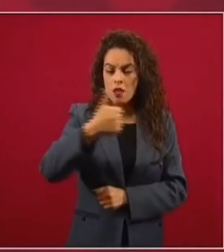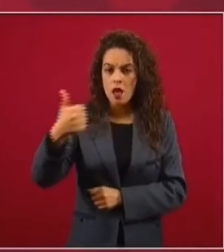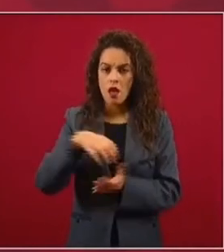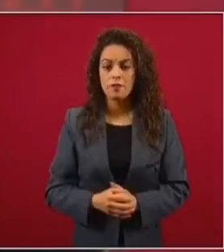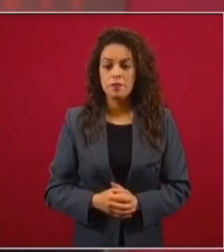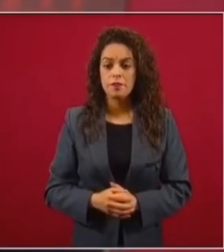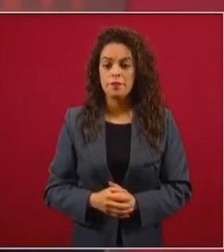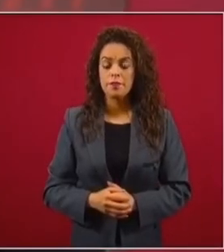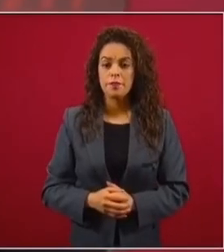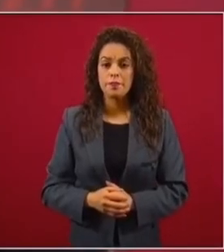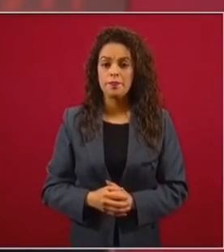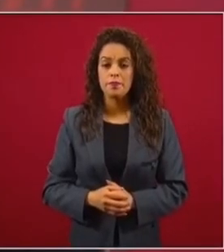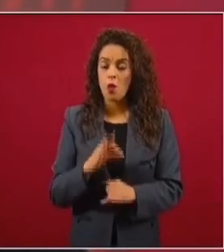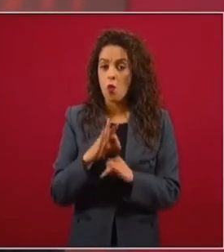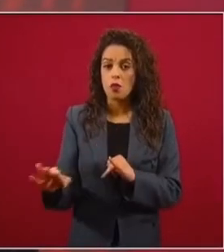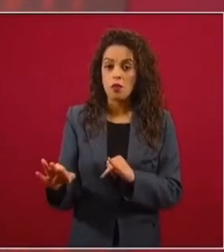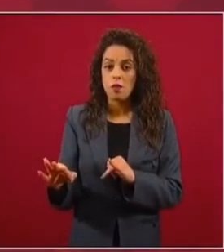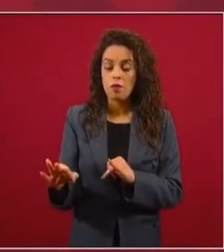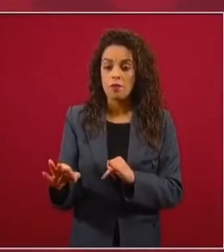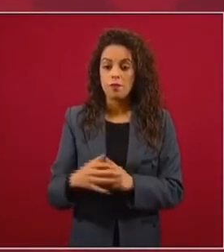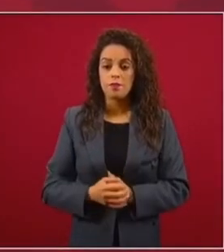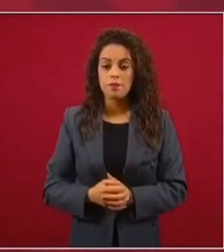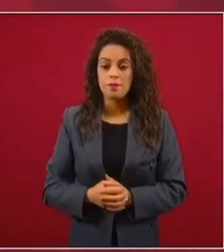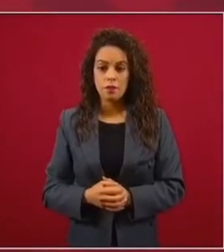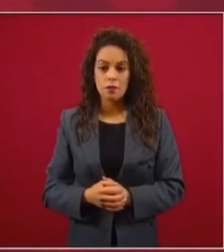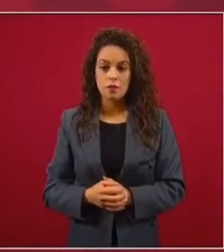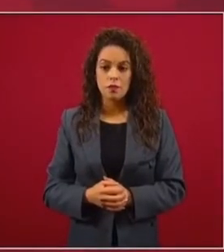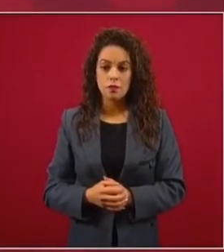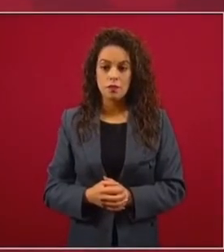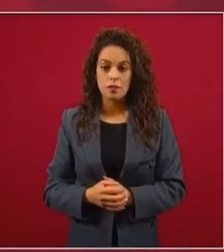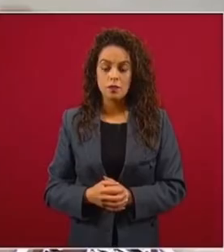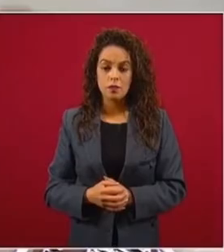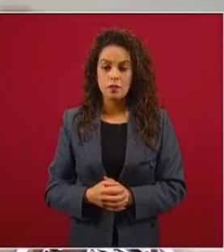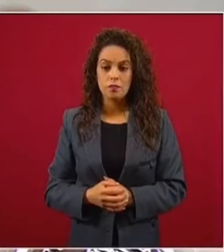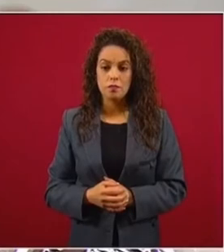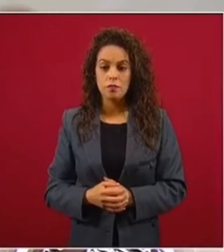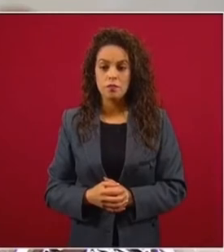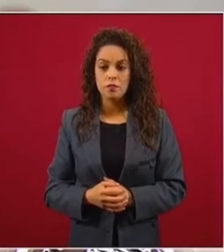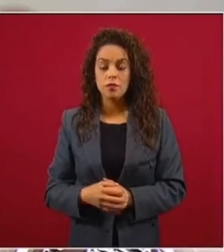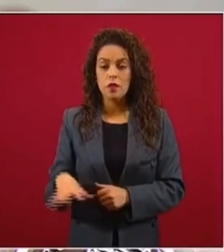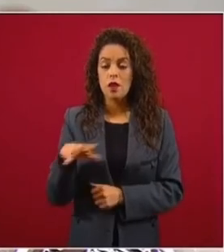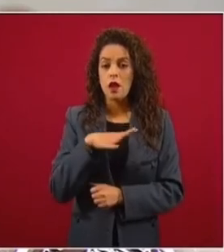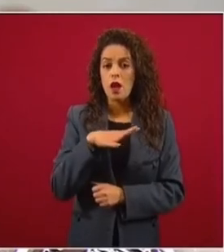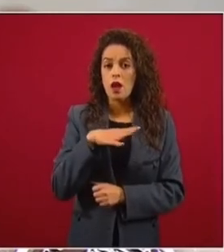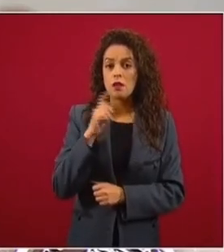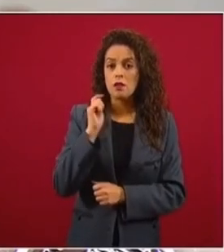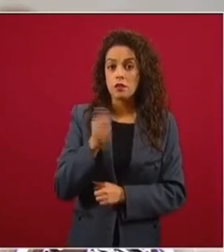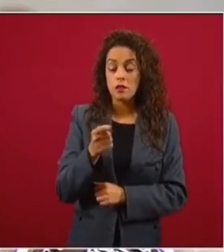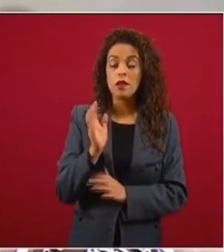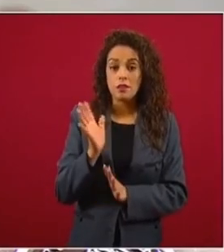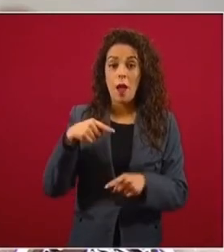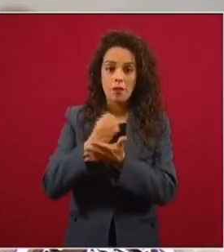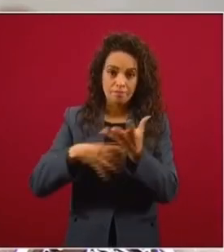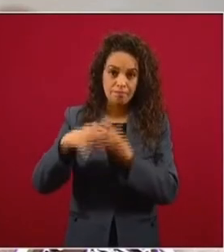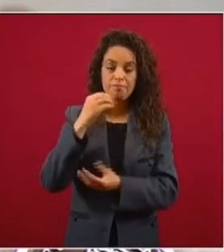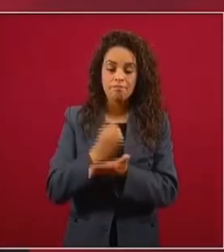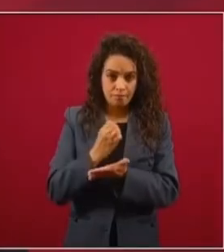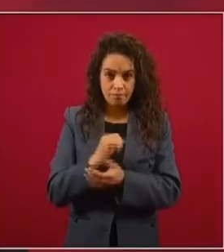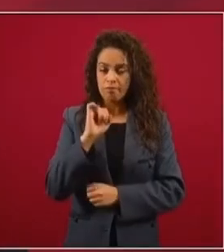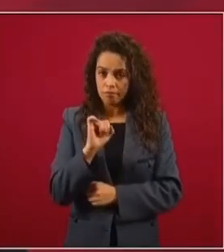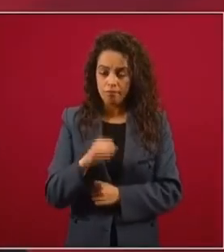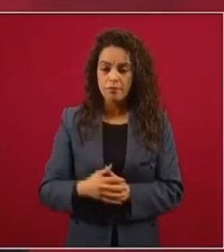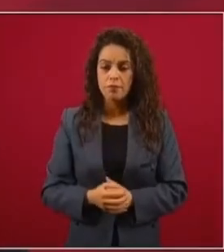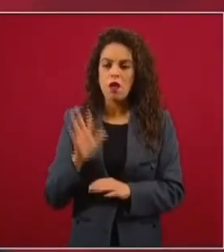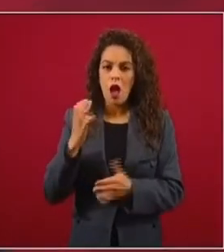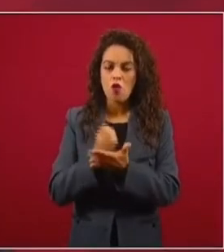participaciones federales. Y por último decir que hay indicios de que se está recuperando nuestra economía, que ya nos están